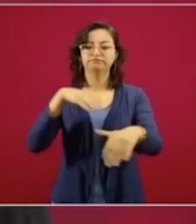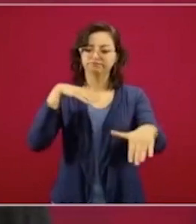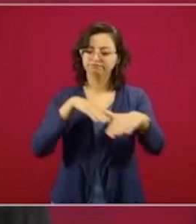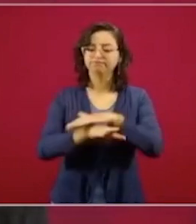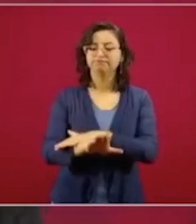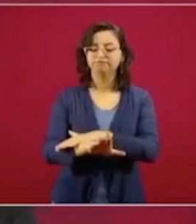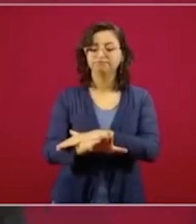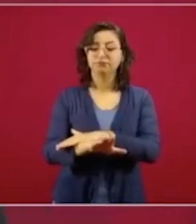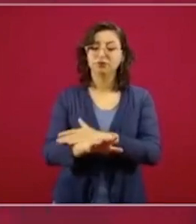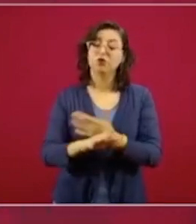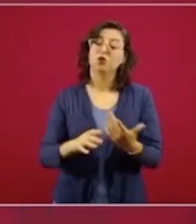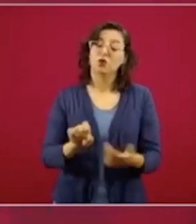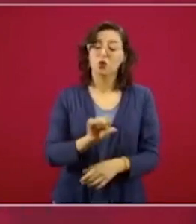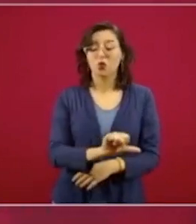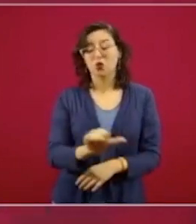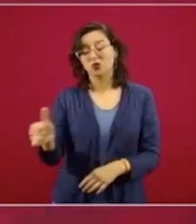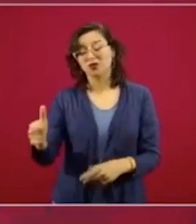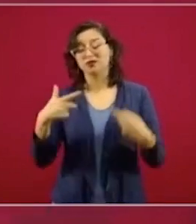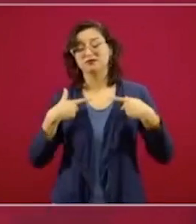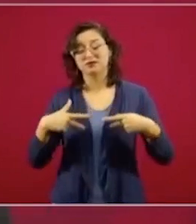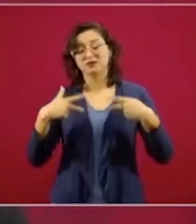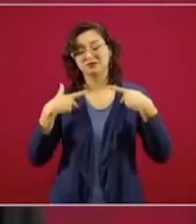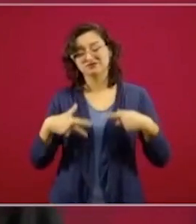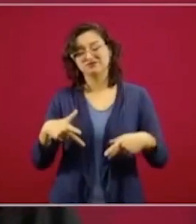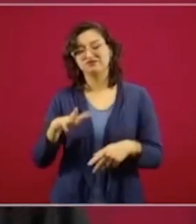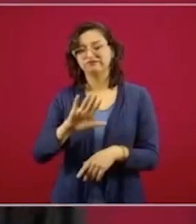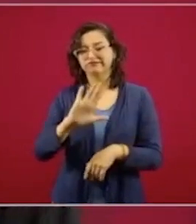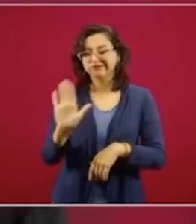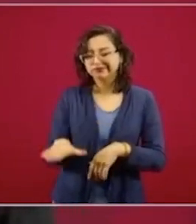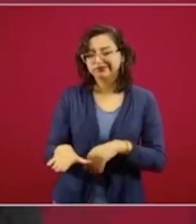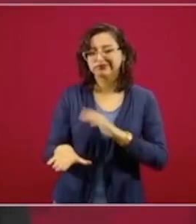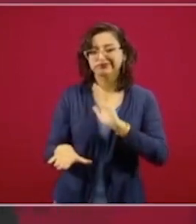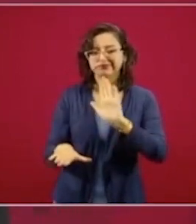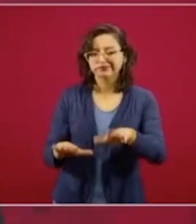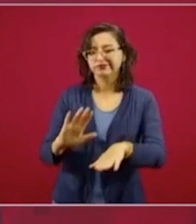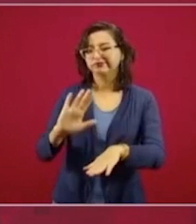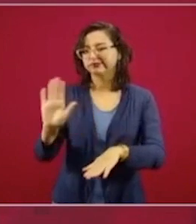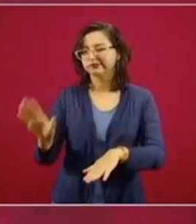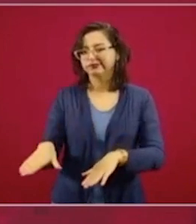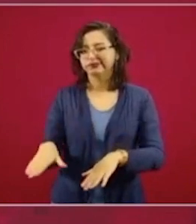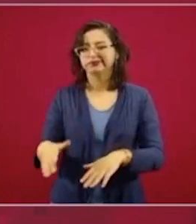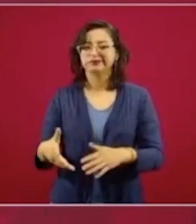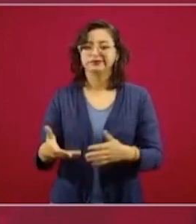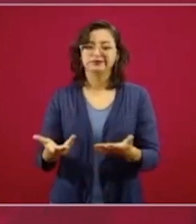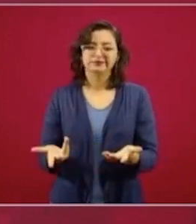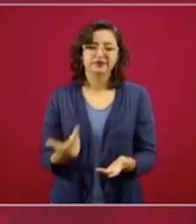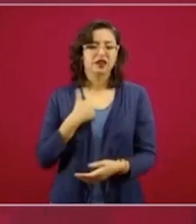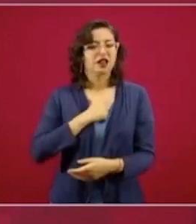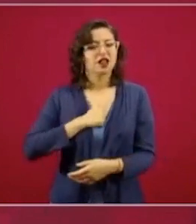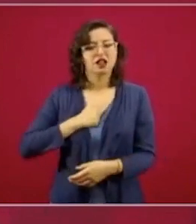estén perdiendo la vida, seres humanos.